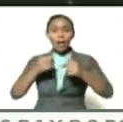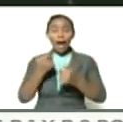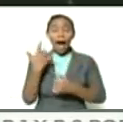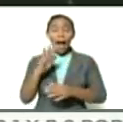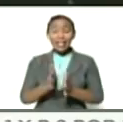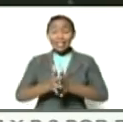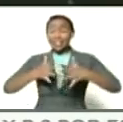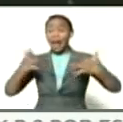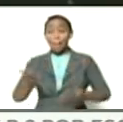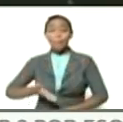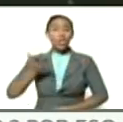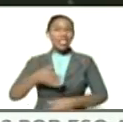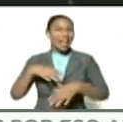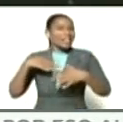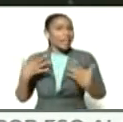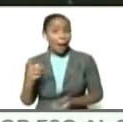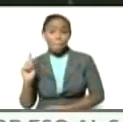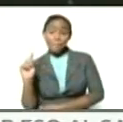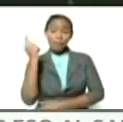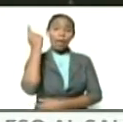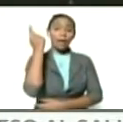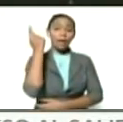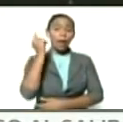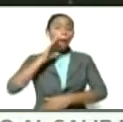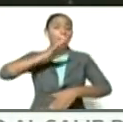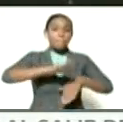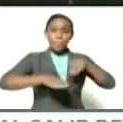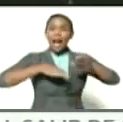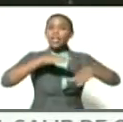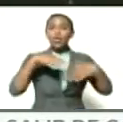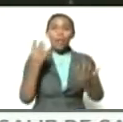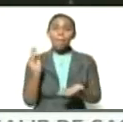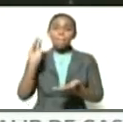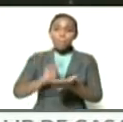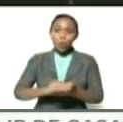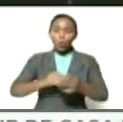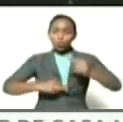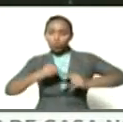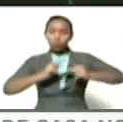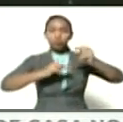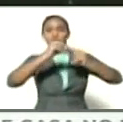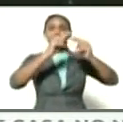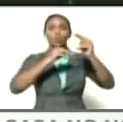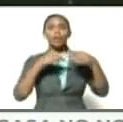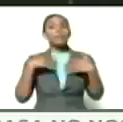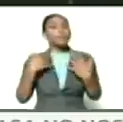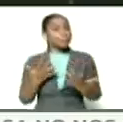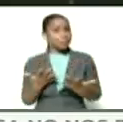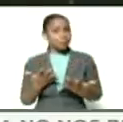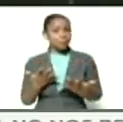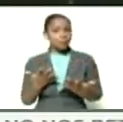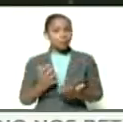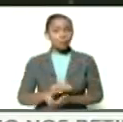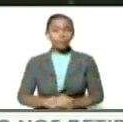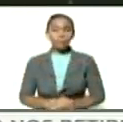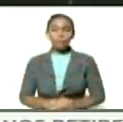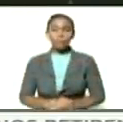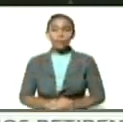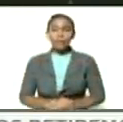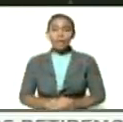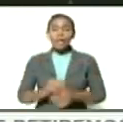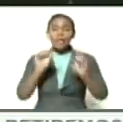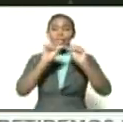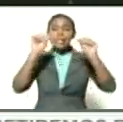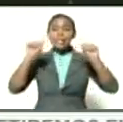importancia de que es el primer paso de instalación, de construcción, de el